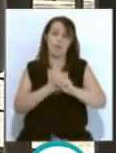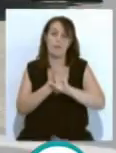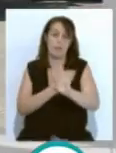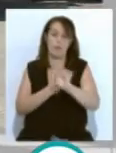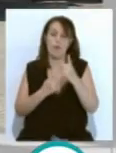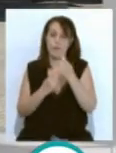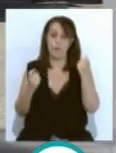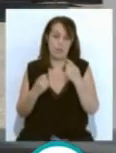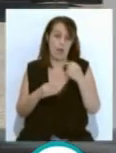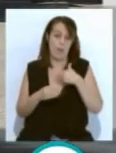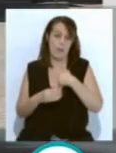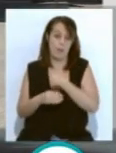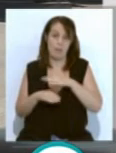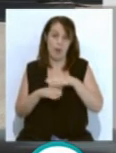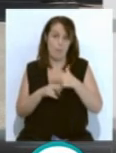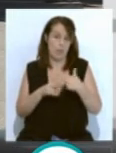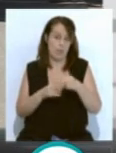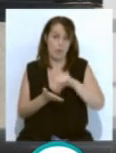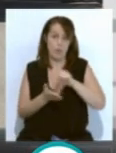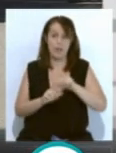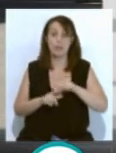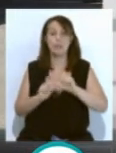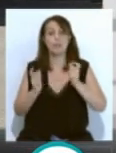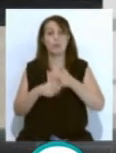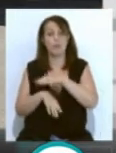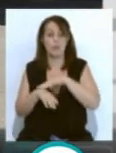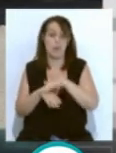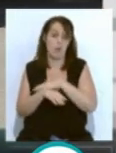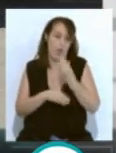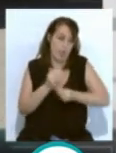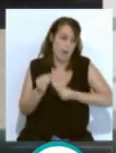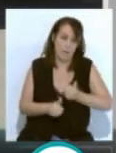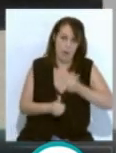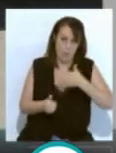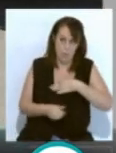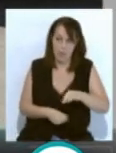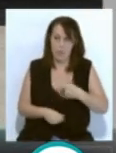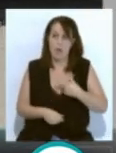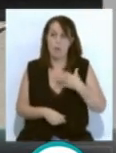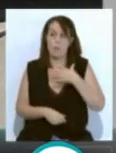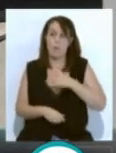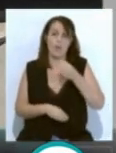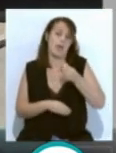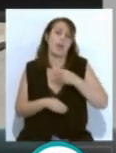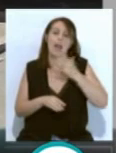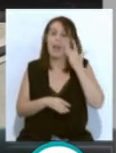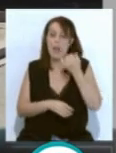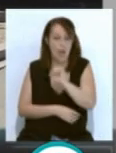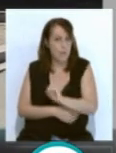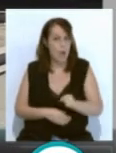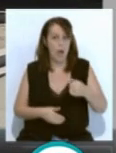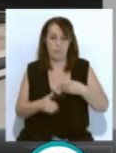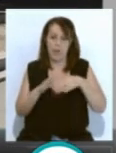política municipal. El equipo de gobierno podría hacer mucho más por esta zona de la ciudad. Podría tenerla más limpia, podría tenerla más